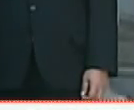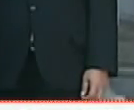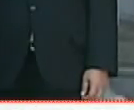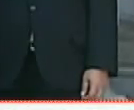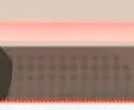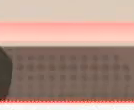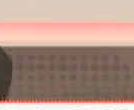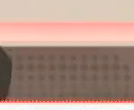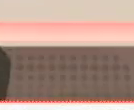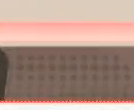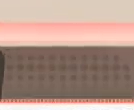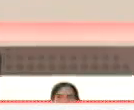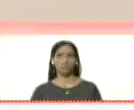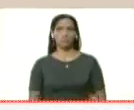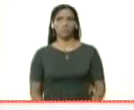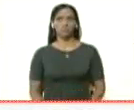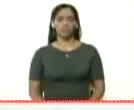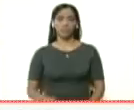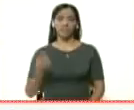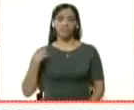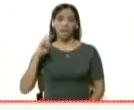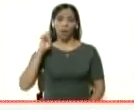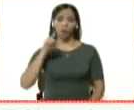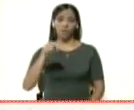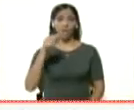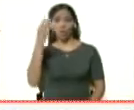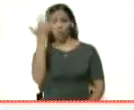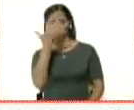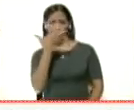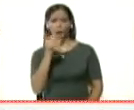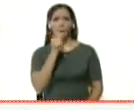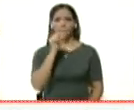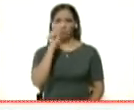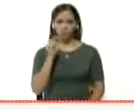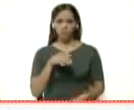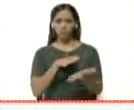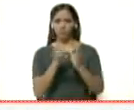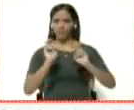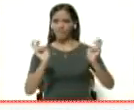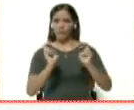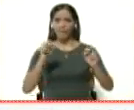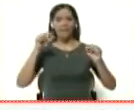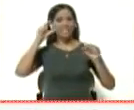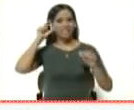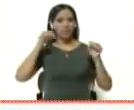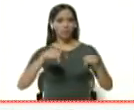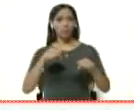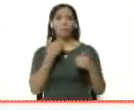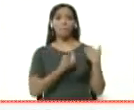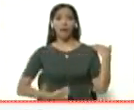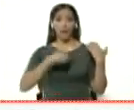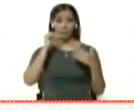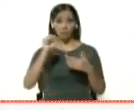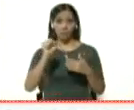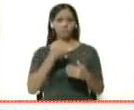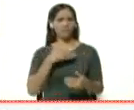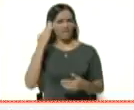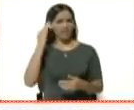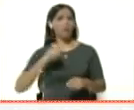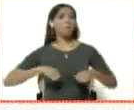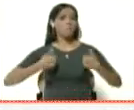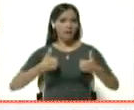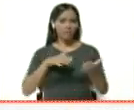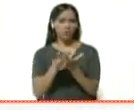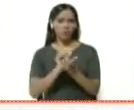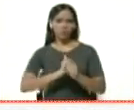la humanidad. ¿Tiene usted dudas o preguntas a propósito del anunciado el día de hoy por el Presidente de la República? ¿Quiere saber más sobre el